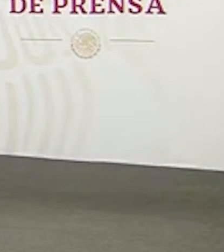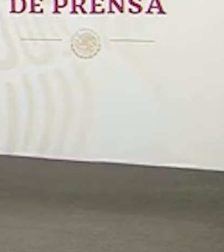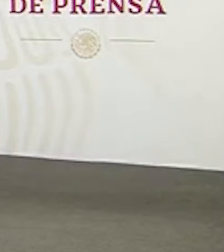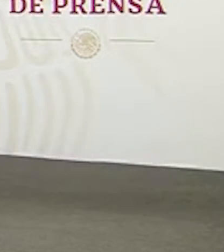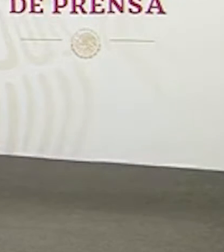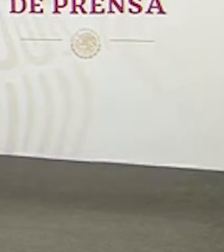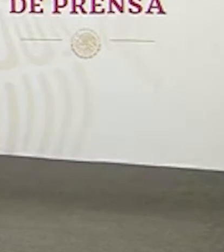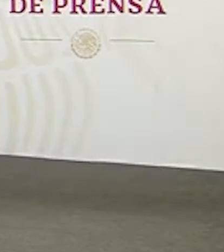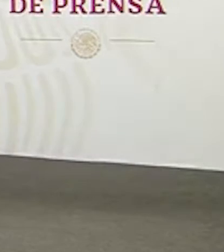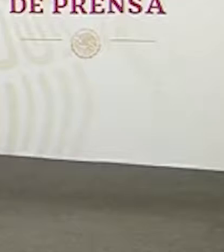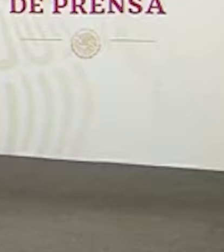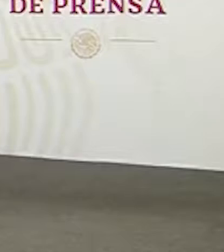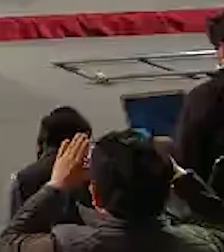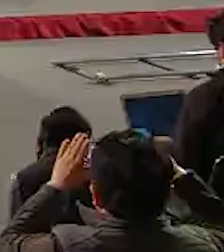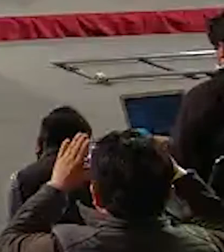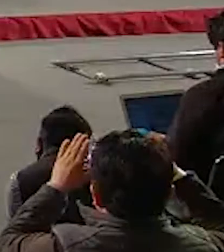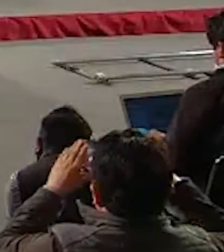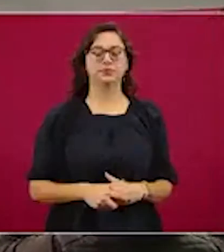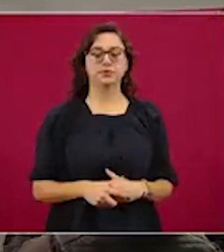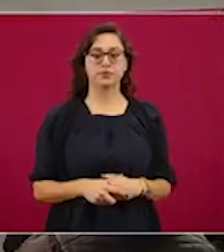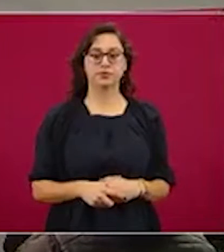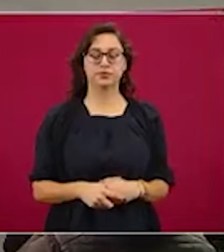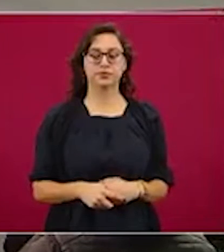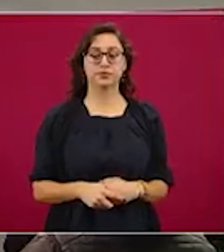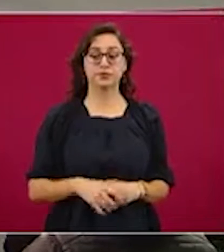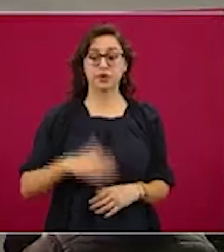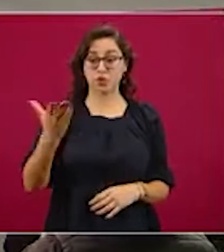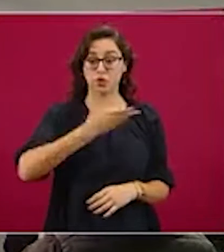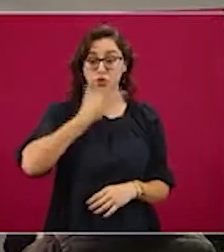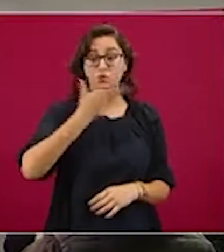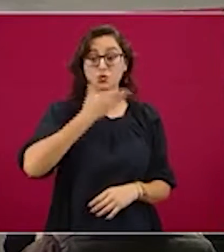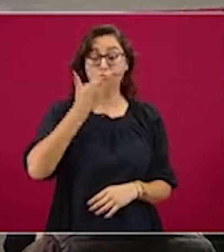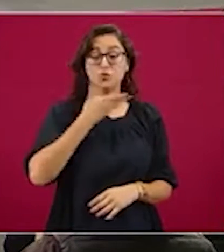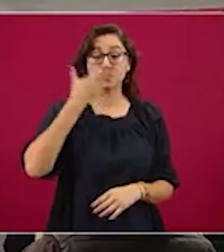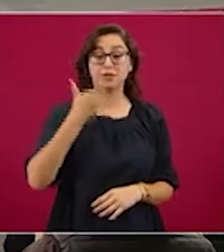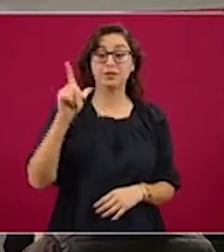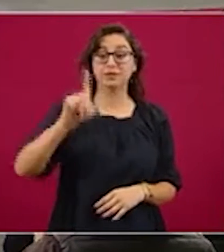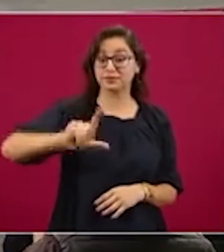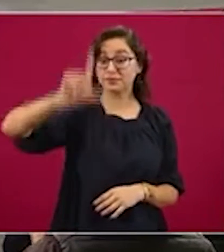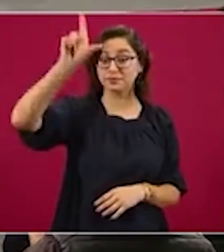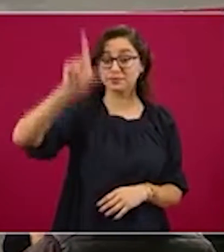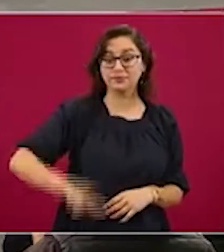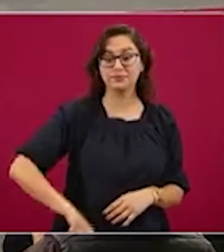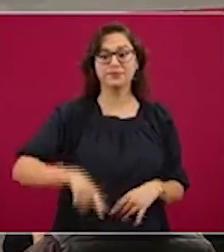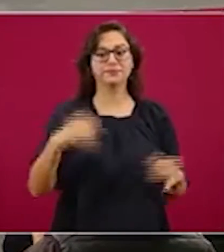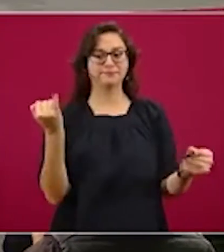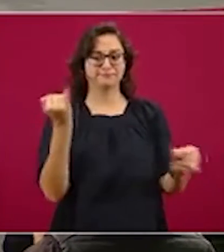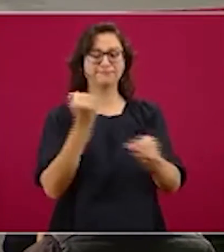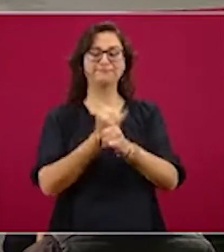Bueno, pues como todos los lunes vamos a informar